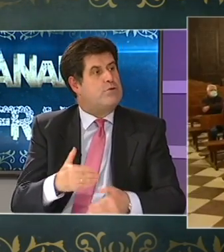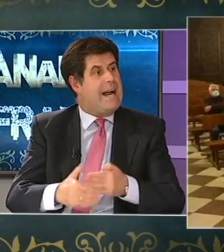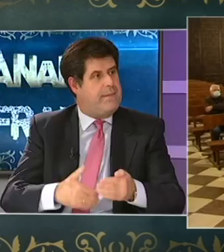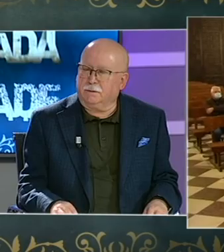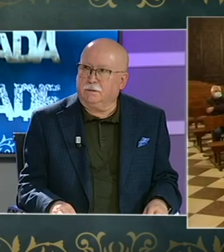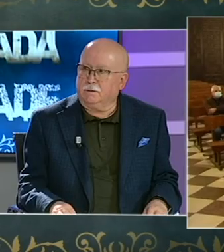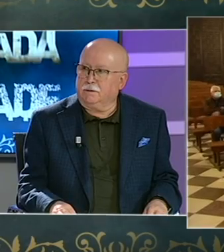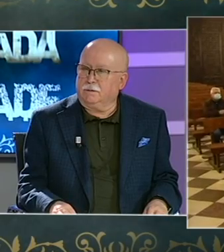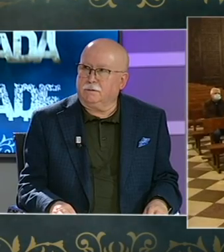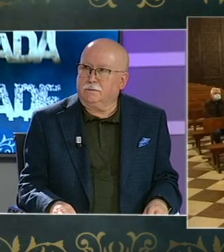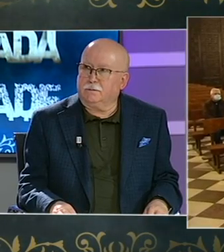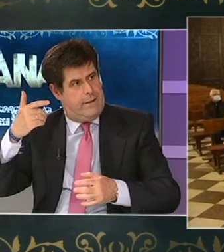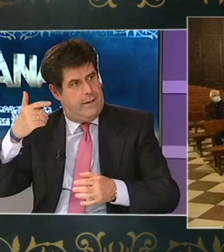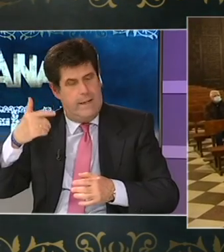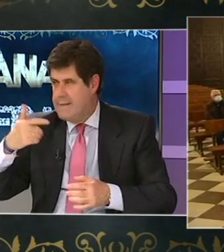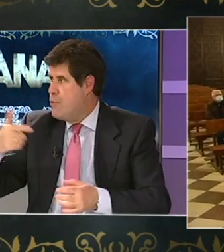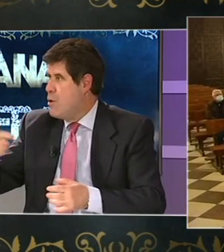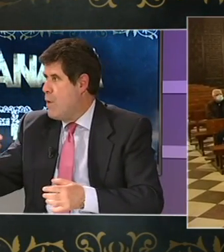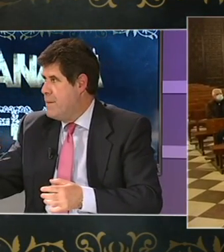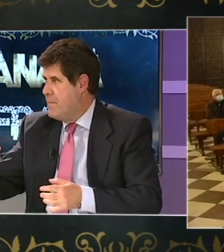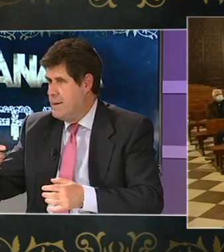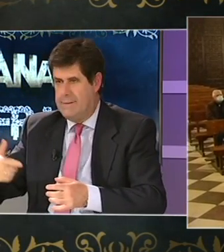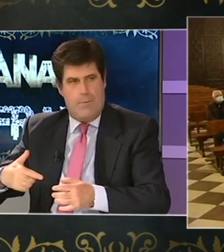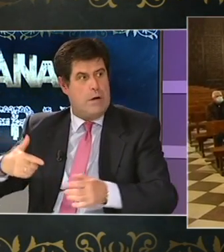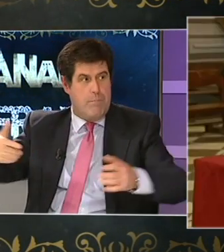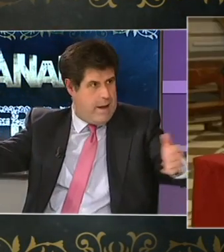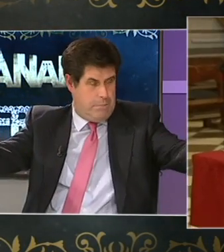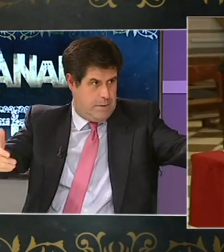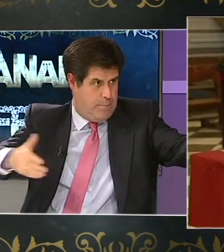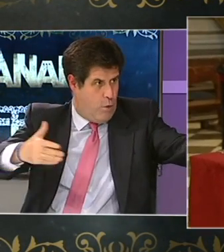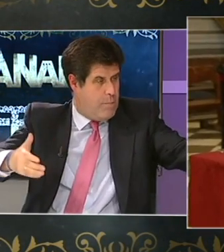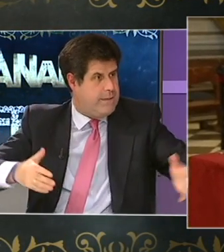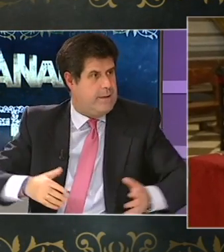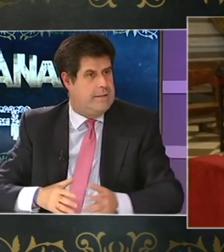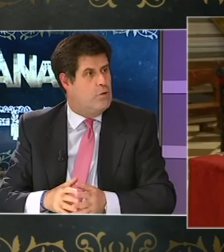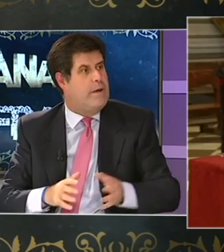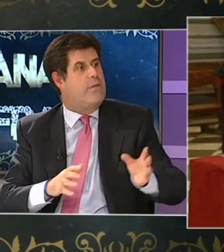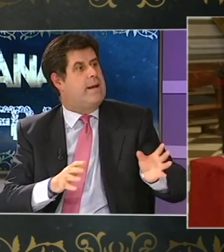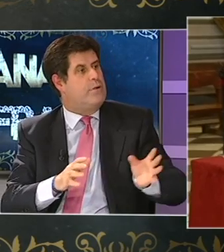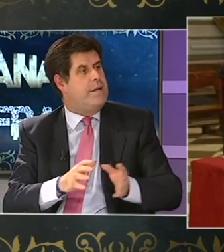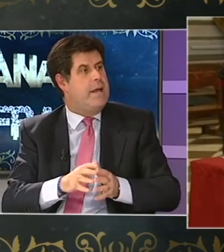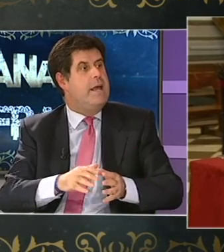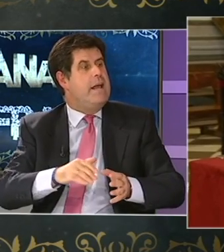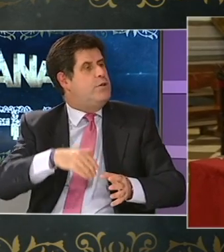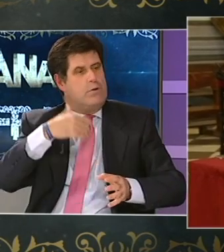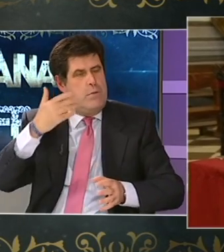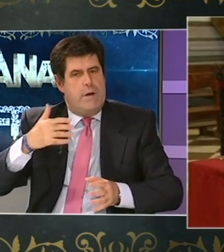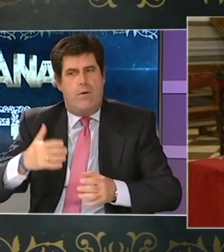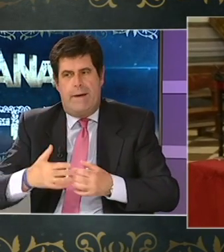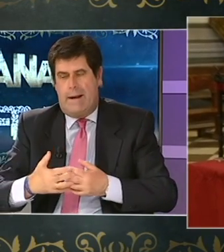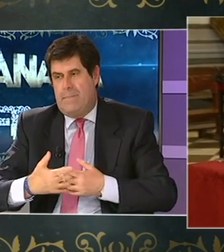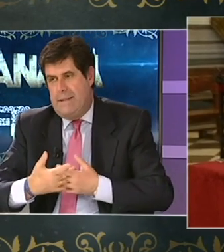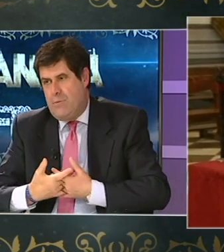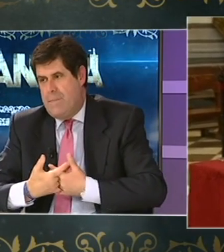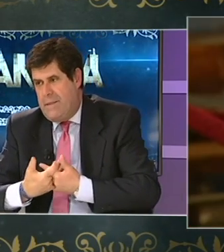íbamos tarde en noviembre ya íbamos tarde estamos en Cuarema estamos a un mes y poco más del domingo de Ramo Guille yo no voy